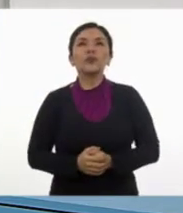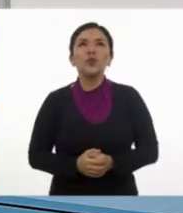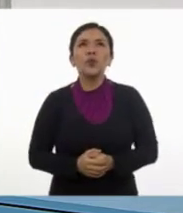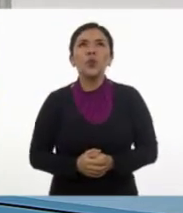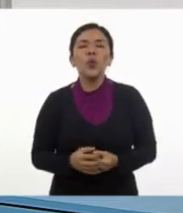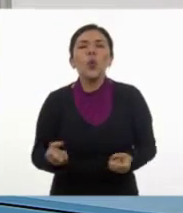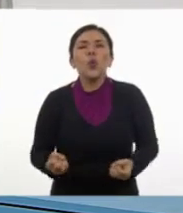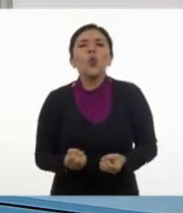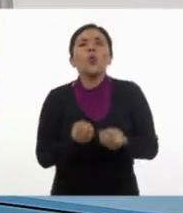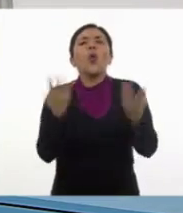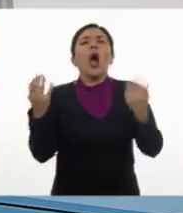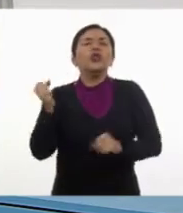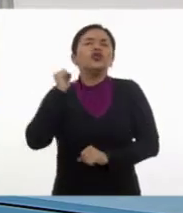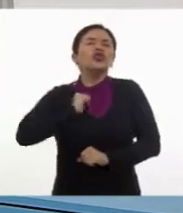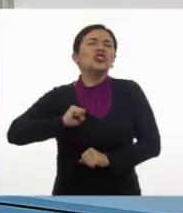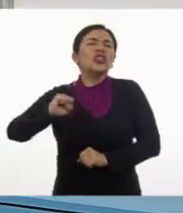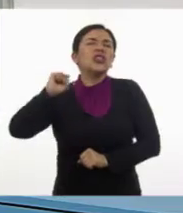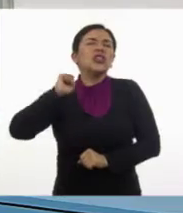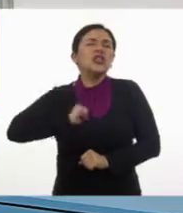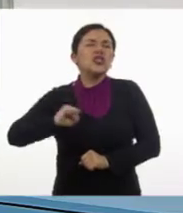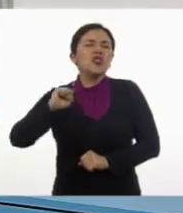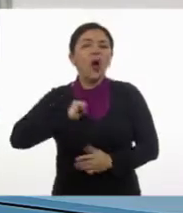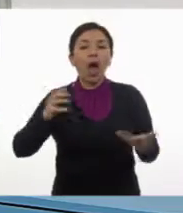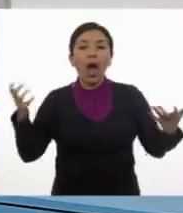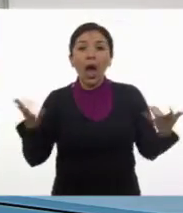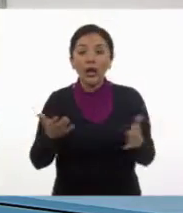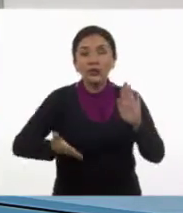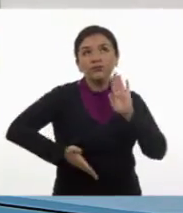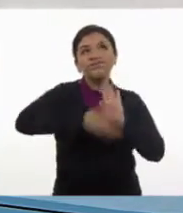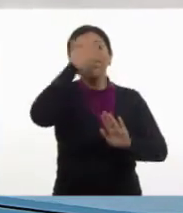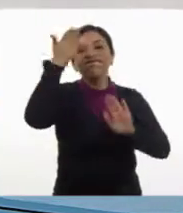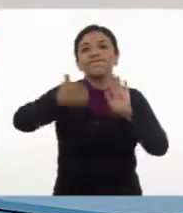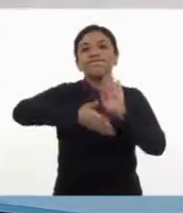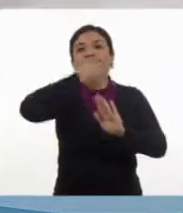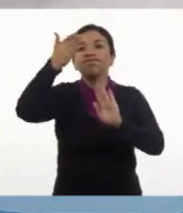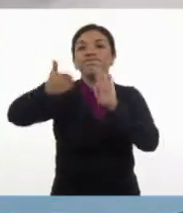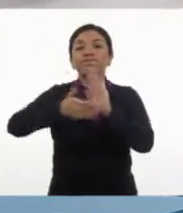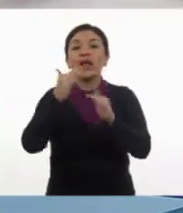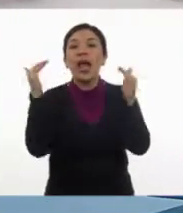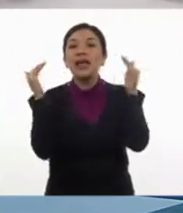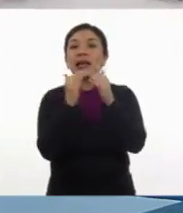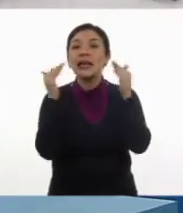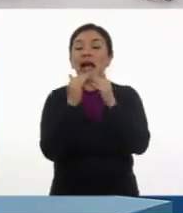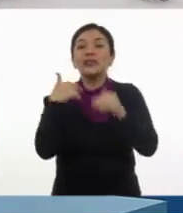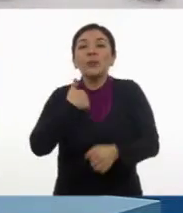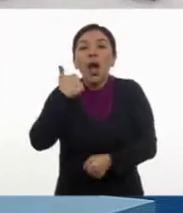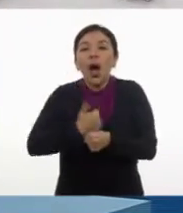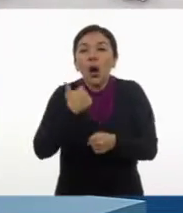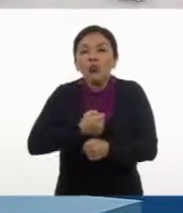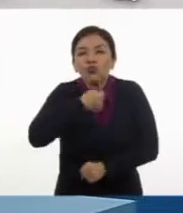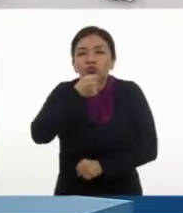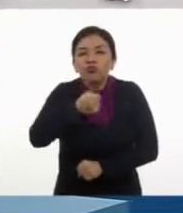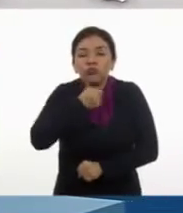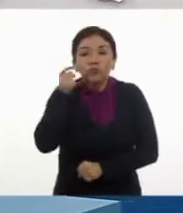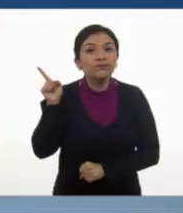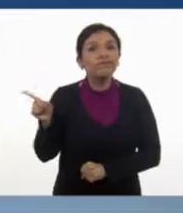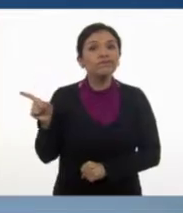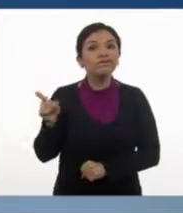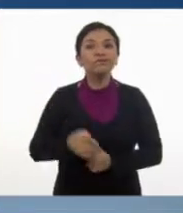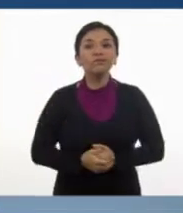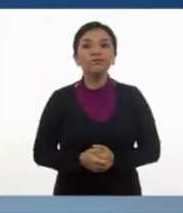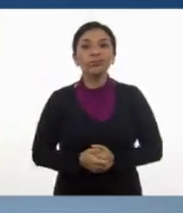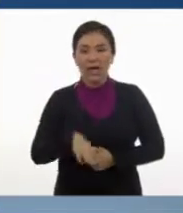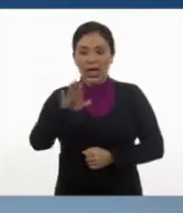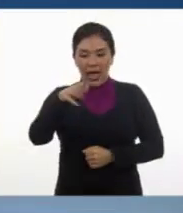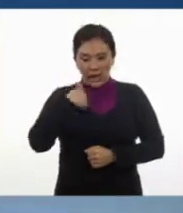cuántos siglos fue construida la casa de mi abuelito? Ay, a ver,